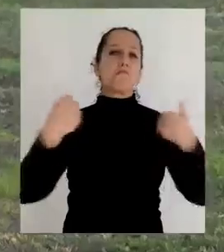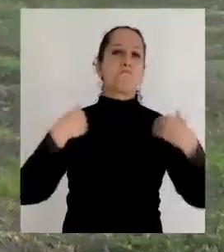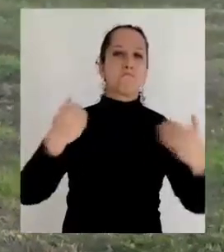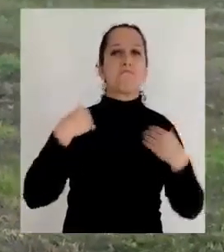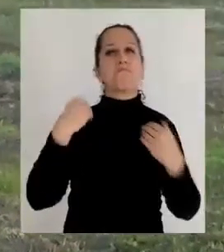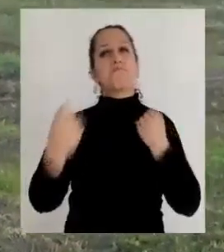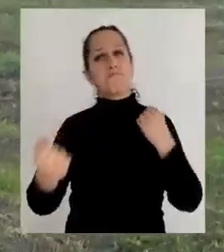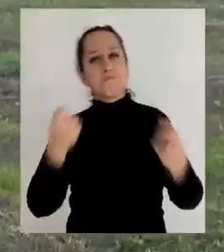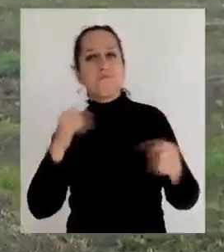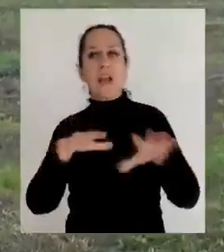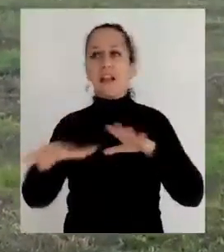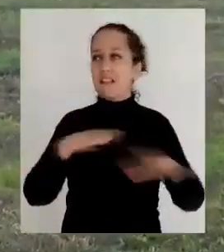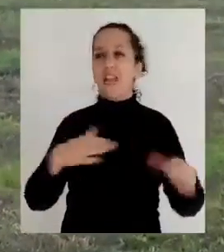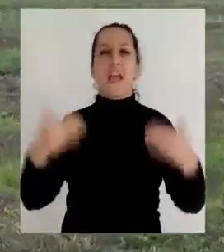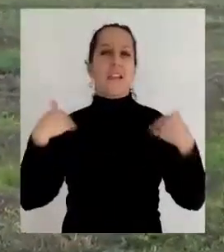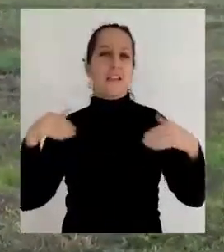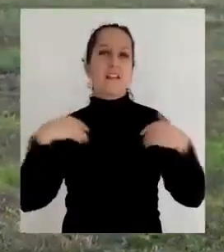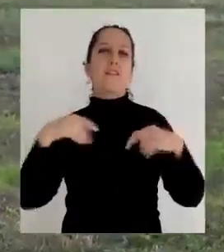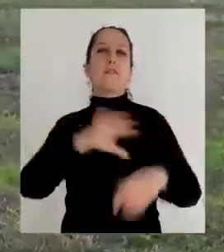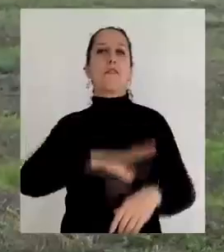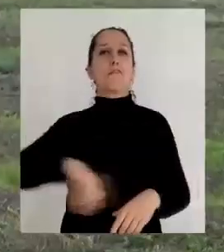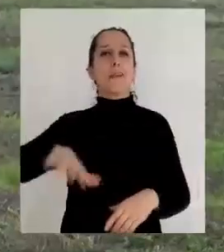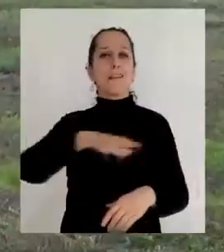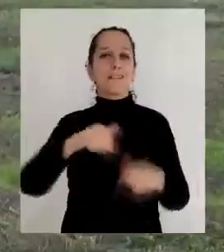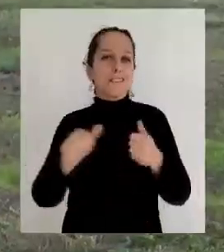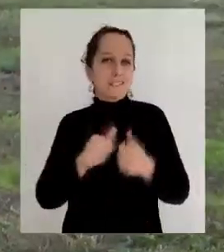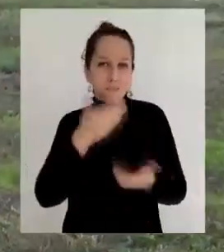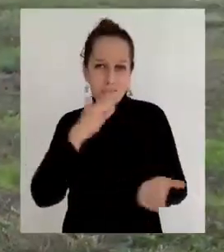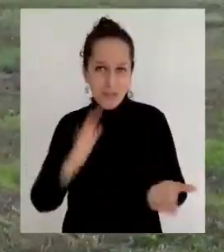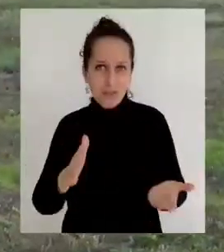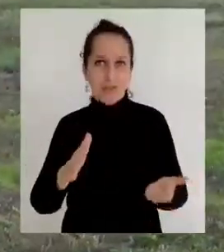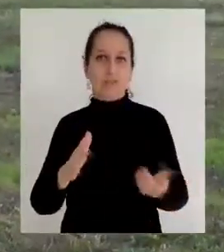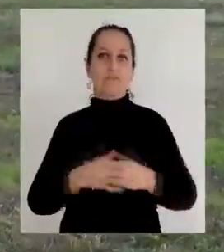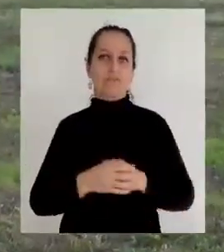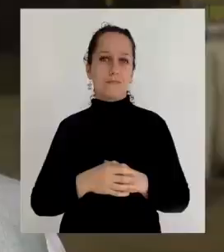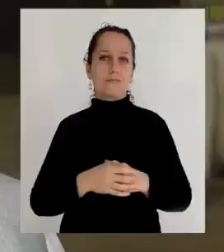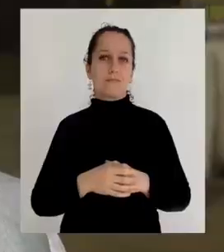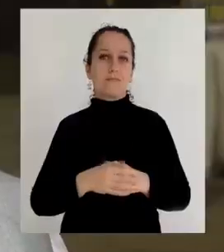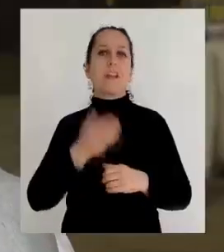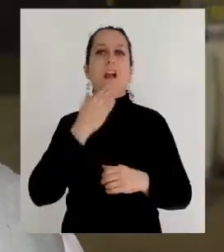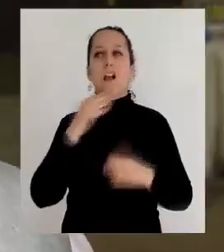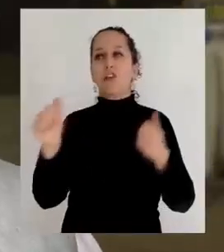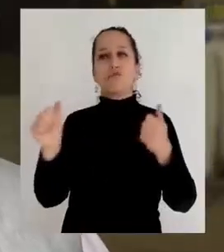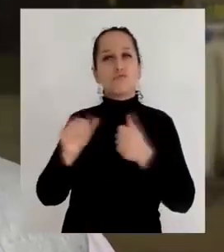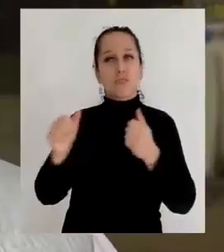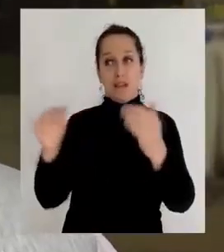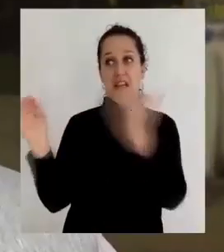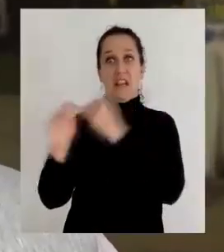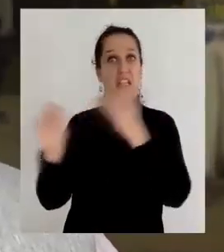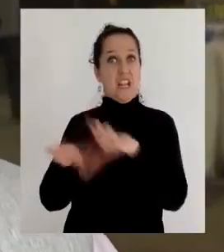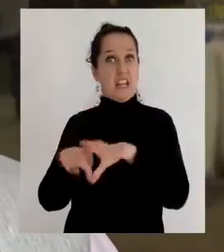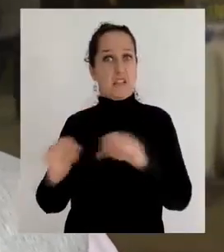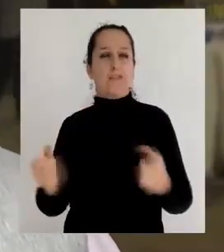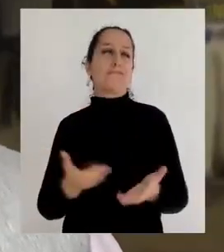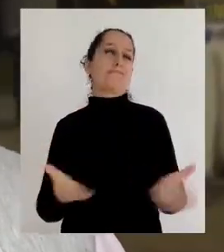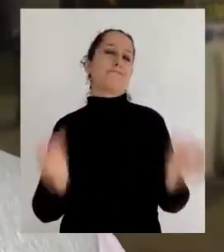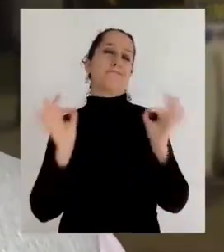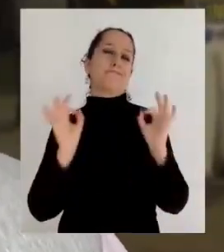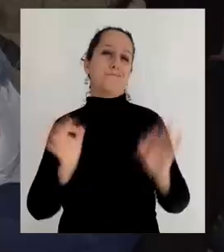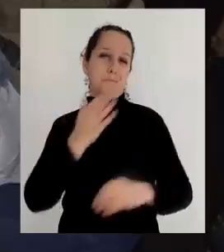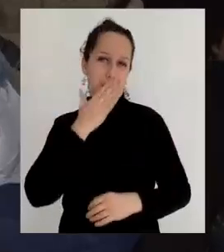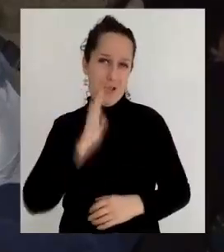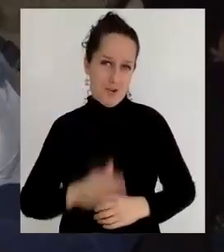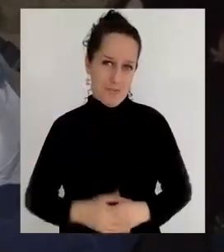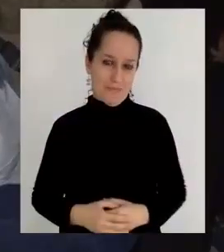a hacer ejercicio acá en nuestro sector, más encima como teníamos terminada la carretera, así que qué